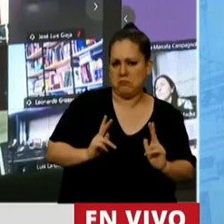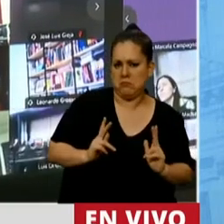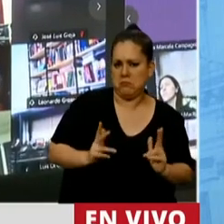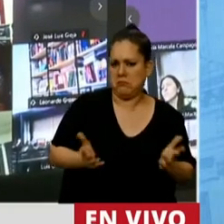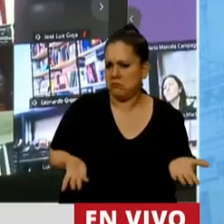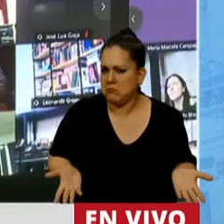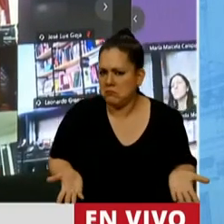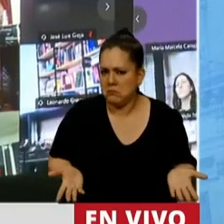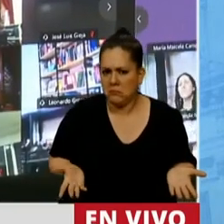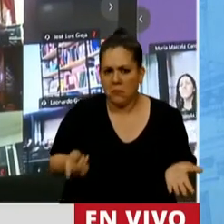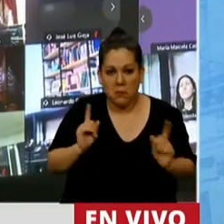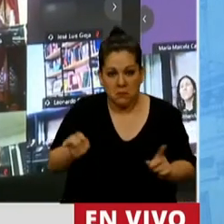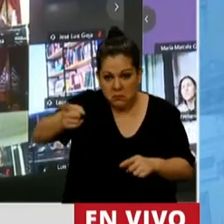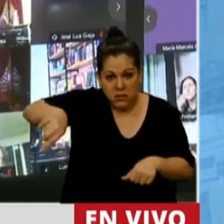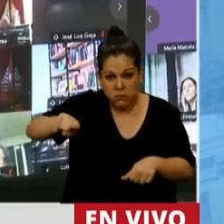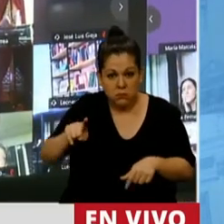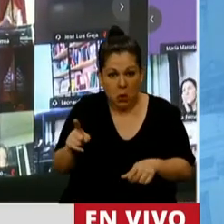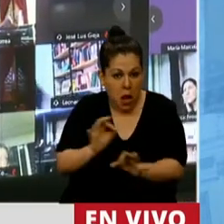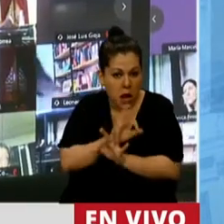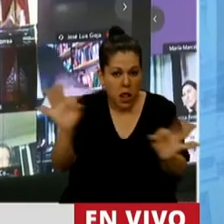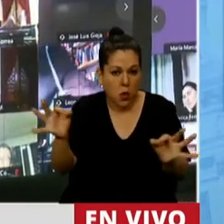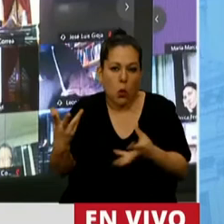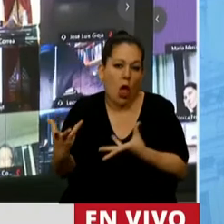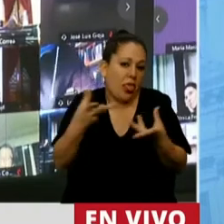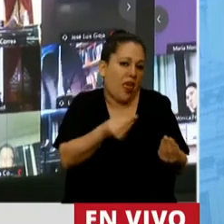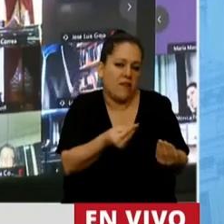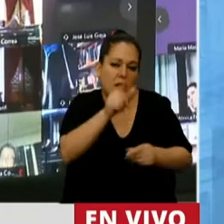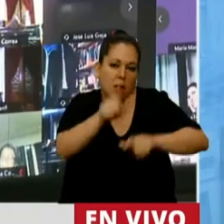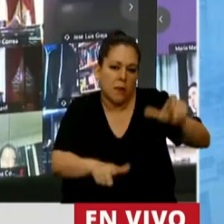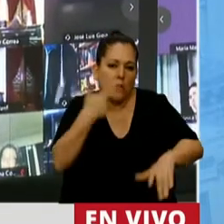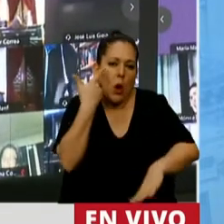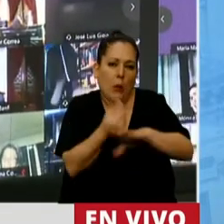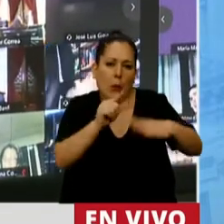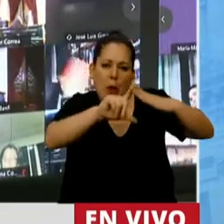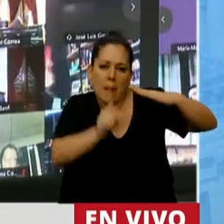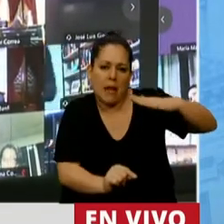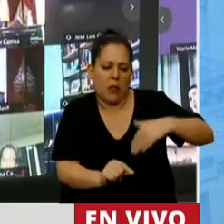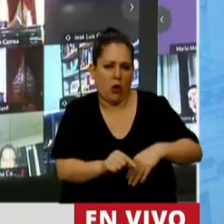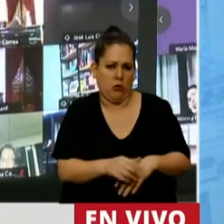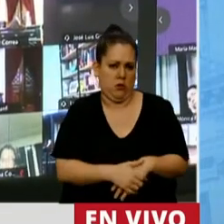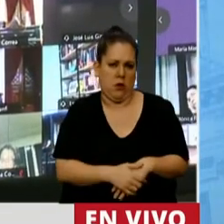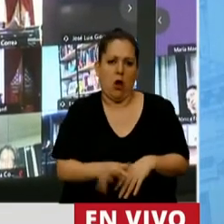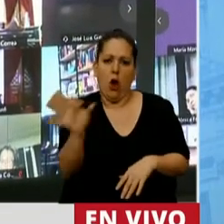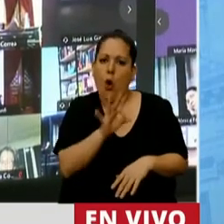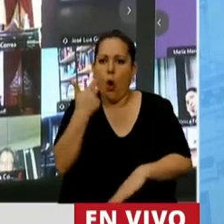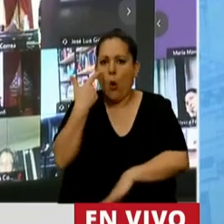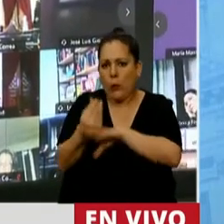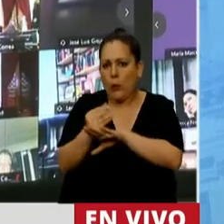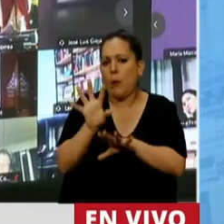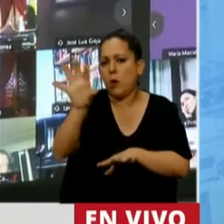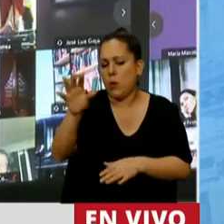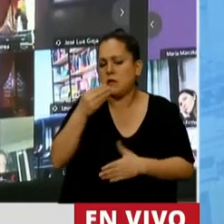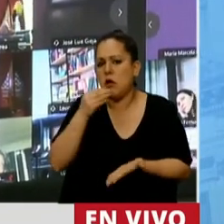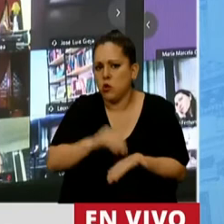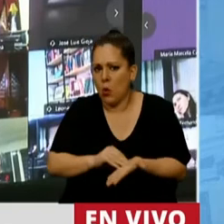No escuché a nadie defendiendo a los habitantes del sur argentino, a los habitantes de la provincia de Chubut, de las